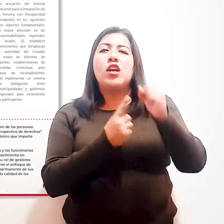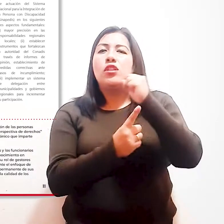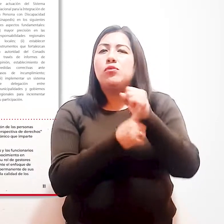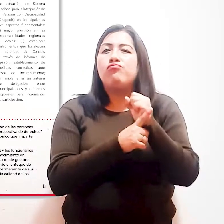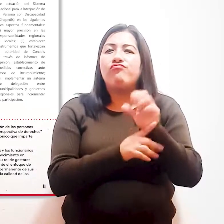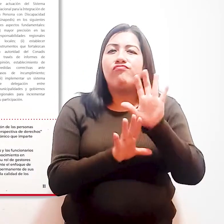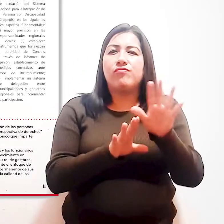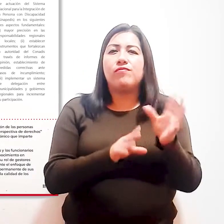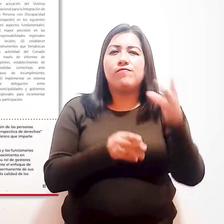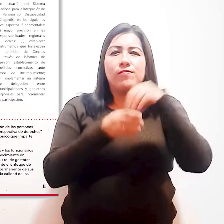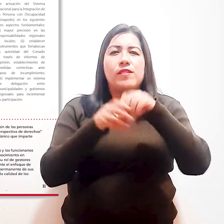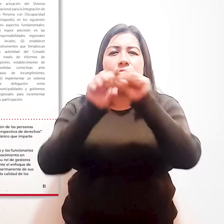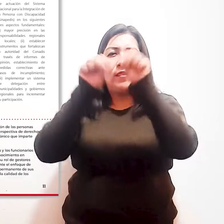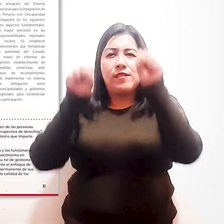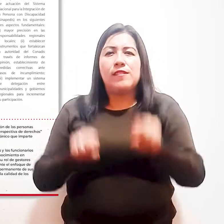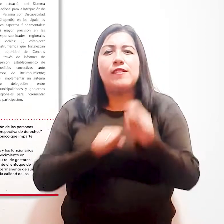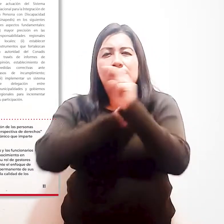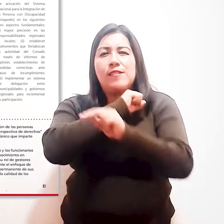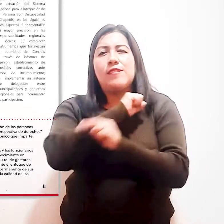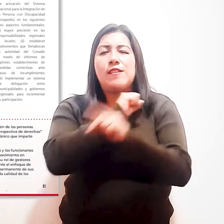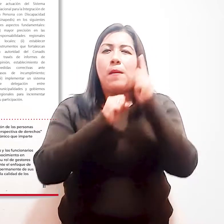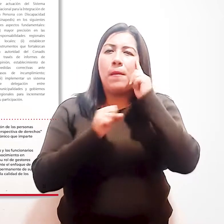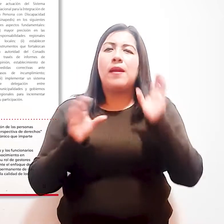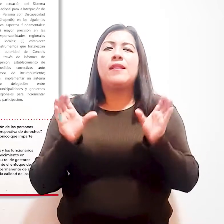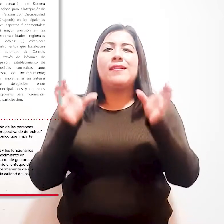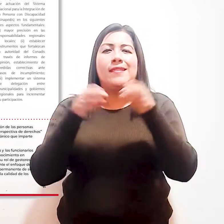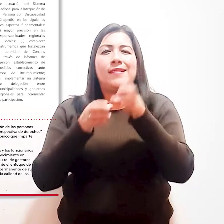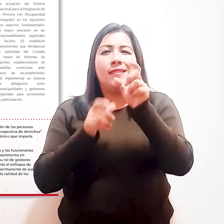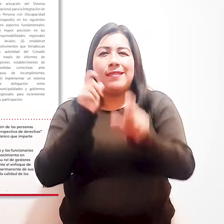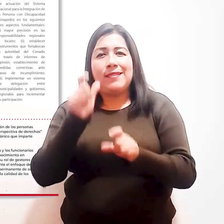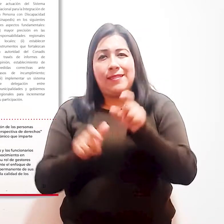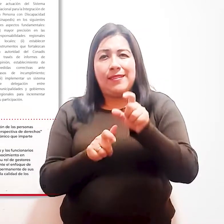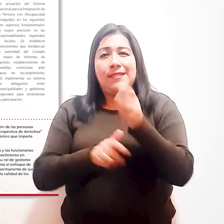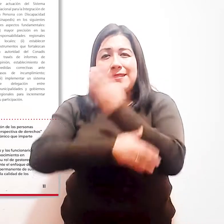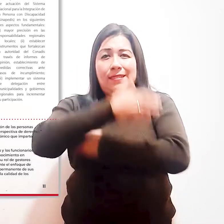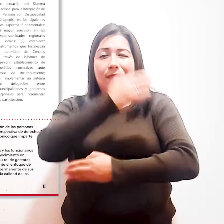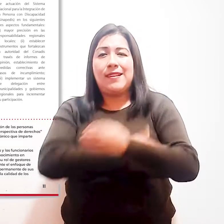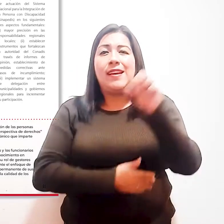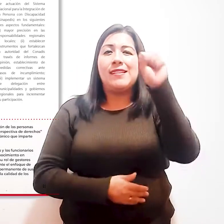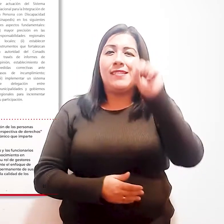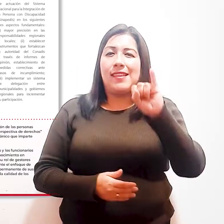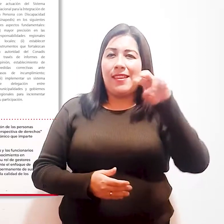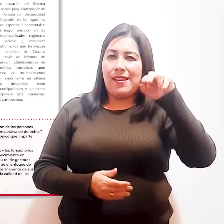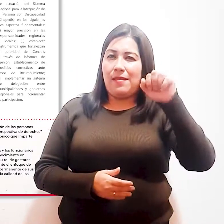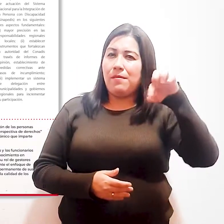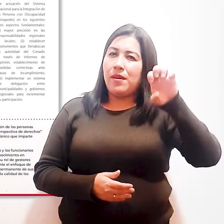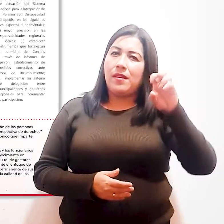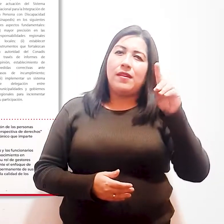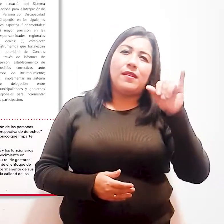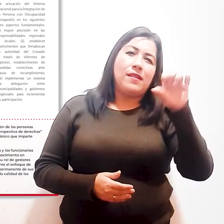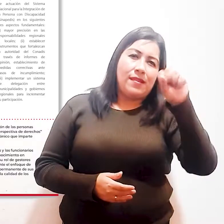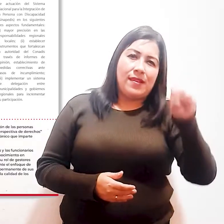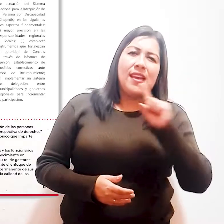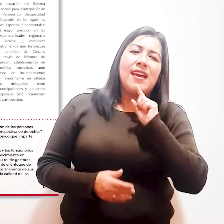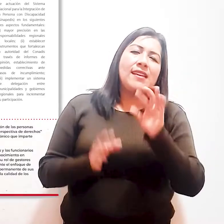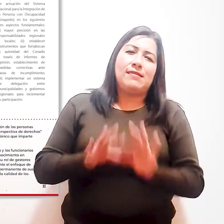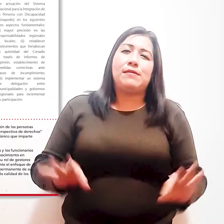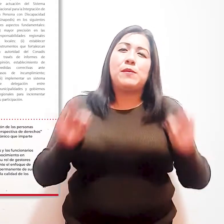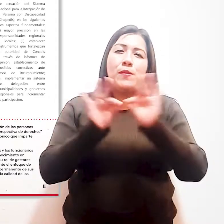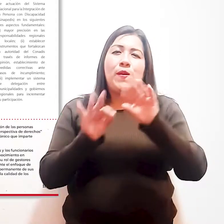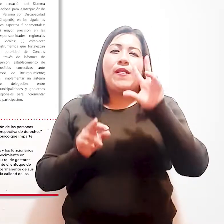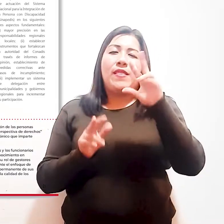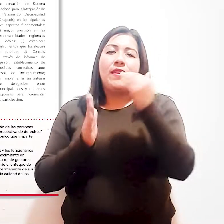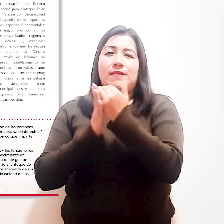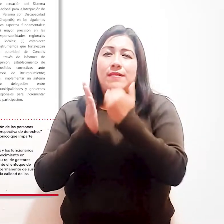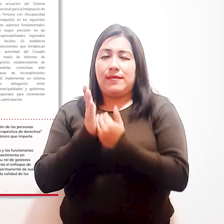Sistema Nacional para la integridad de la persona con discapacidad sin APEDIS en los siguientes tres aspectos fundamentales.